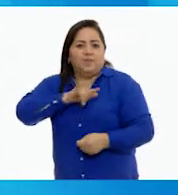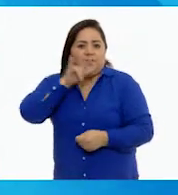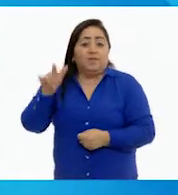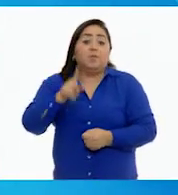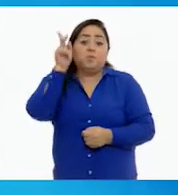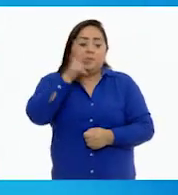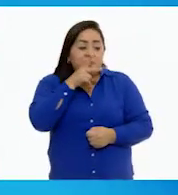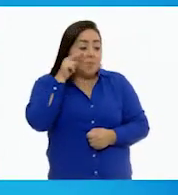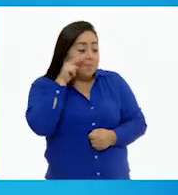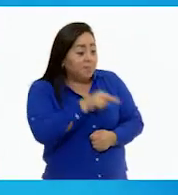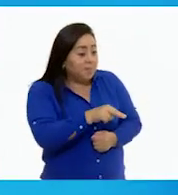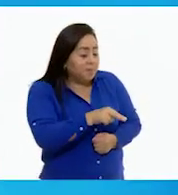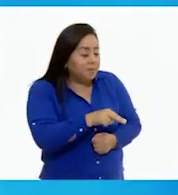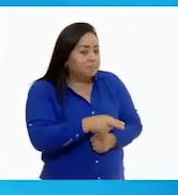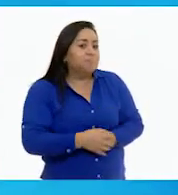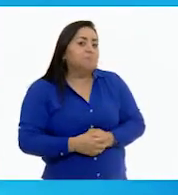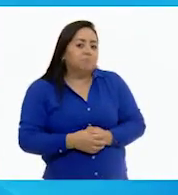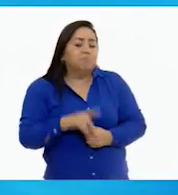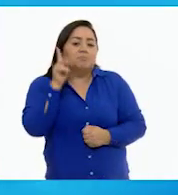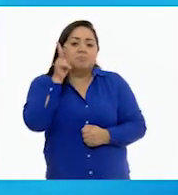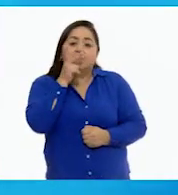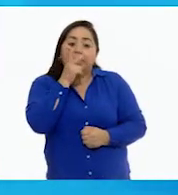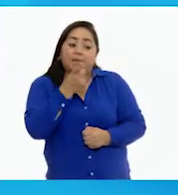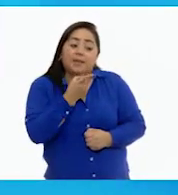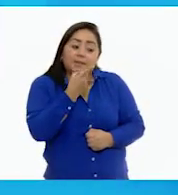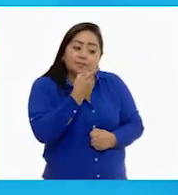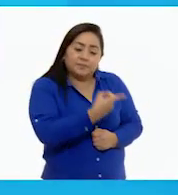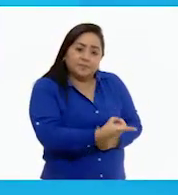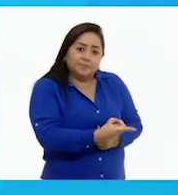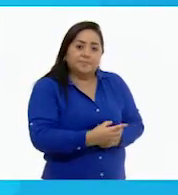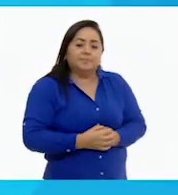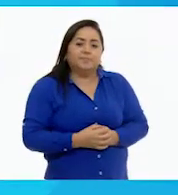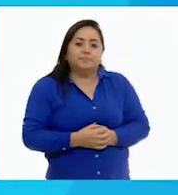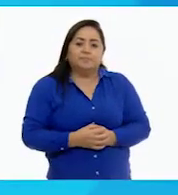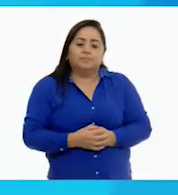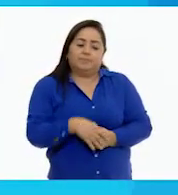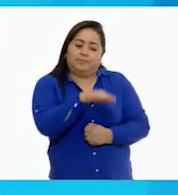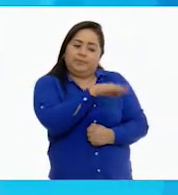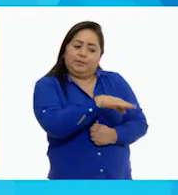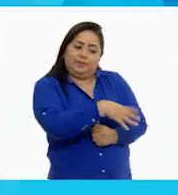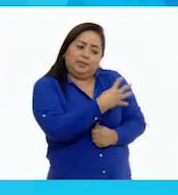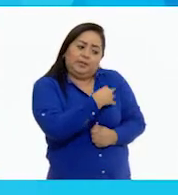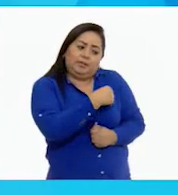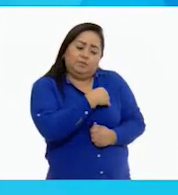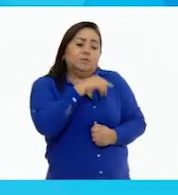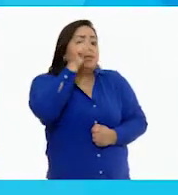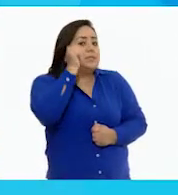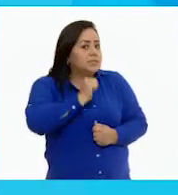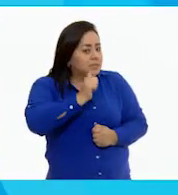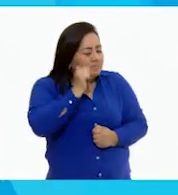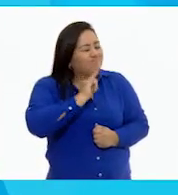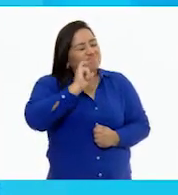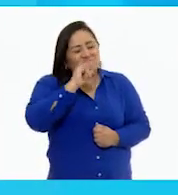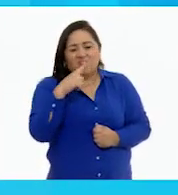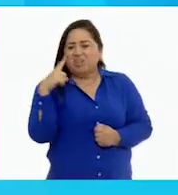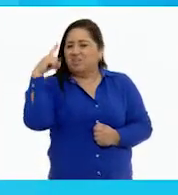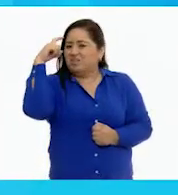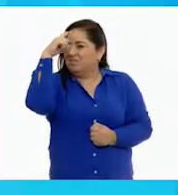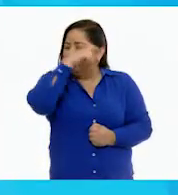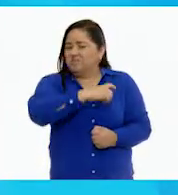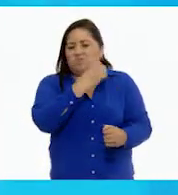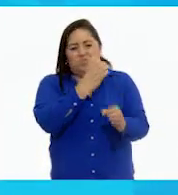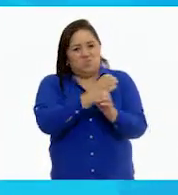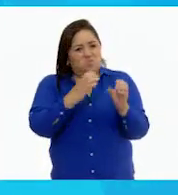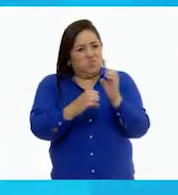el resultado, su padre le dijo. Hijo, siempre es difícil hacer las